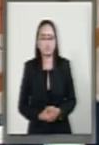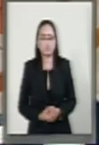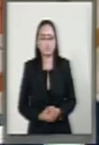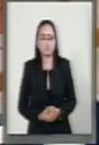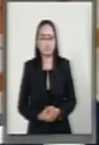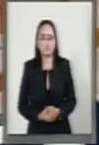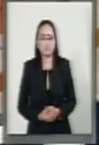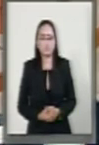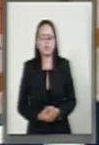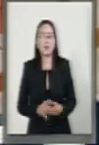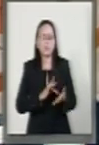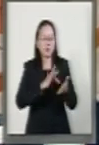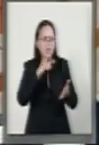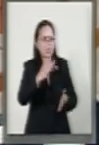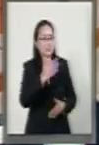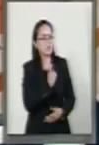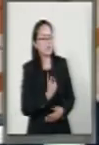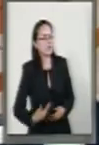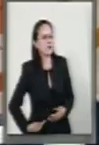Gracias, presidente. Con su permiso.